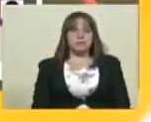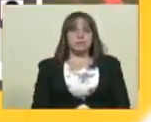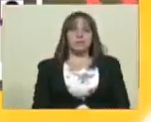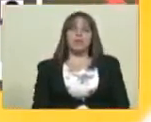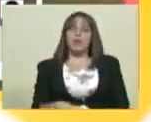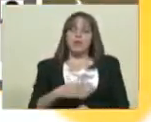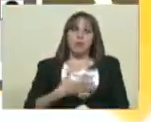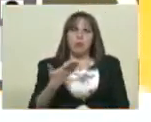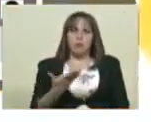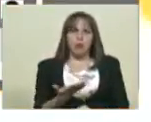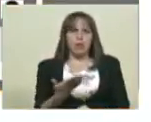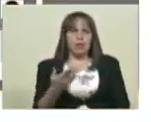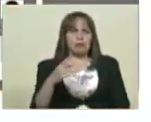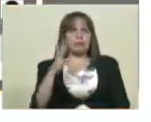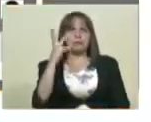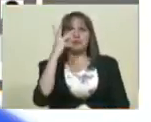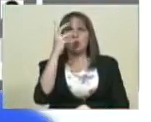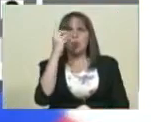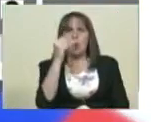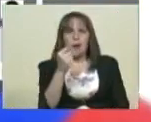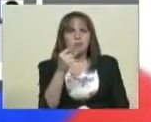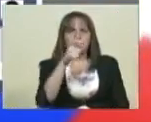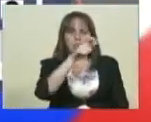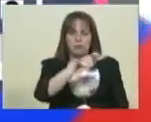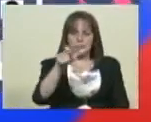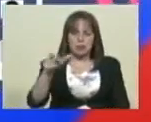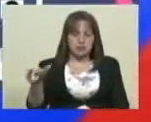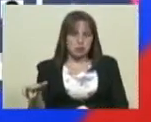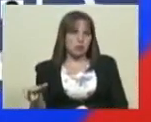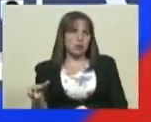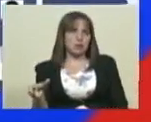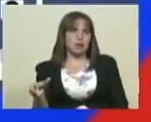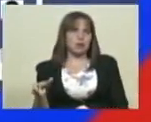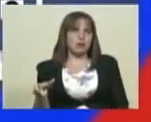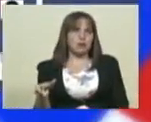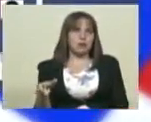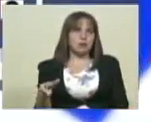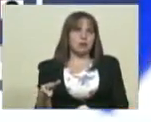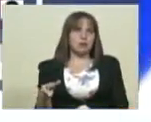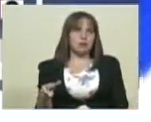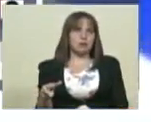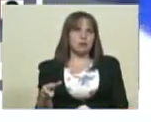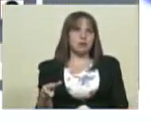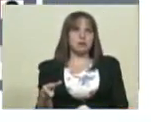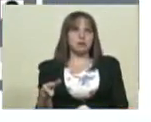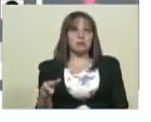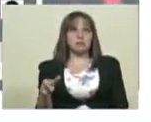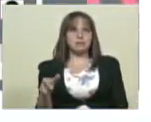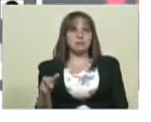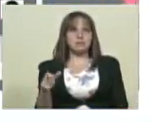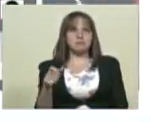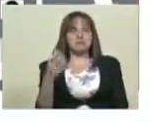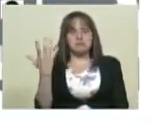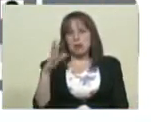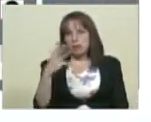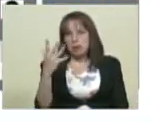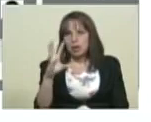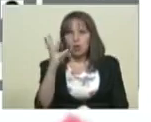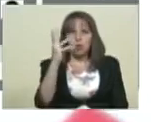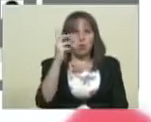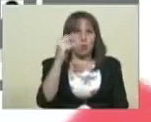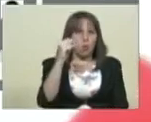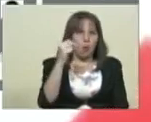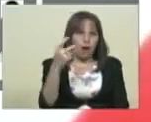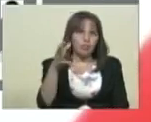doctora Lucena, estimar, digamos, hacer una aproximación al